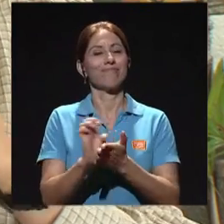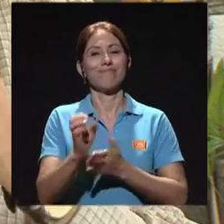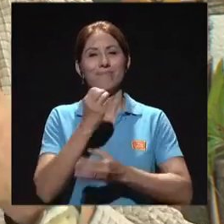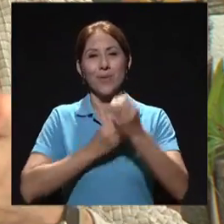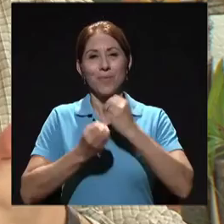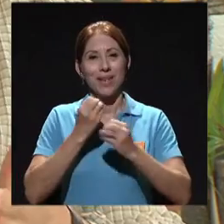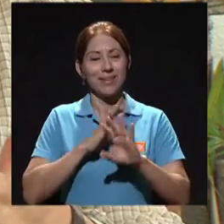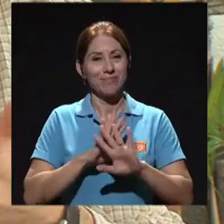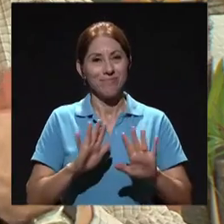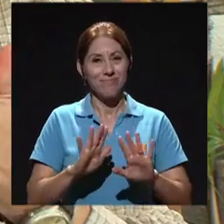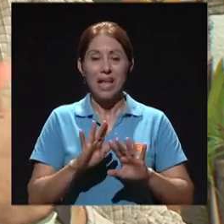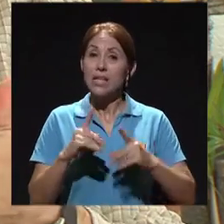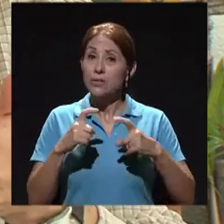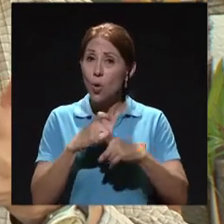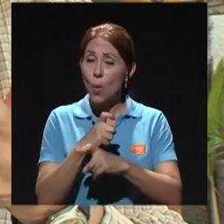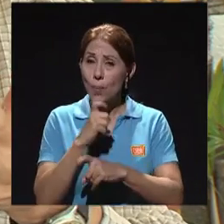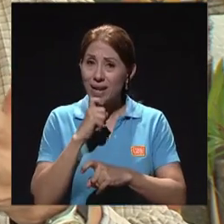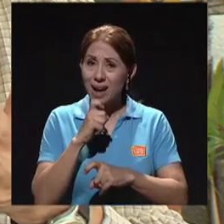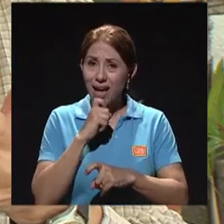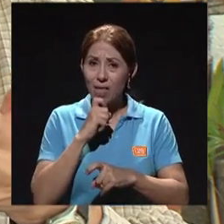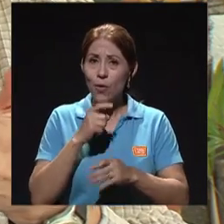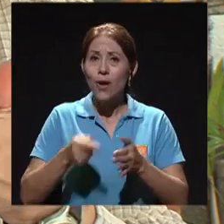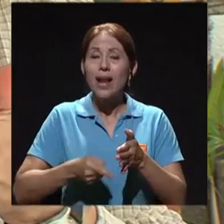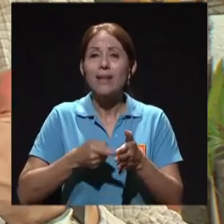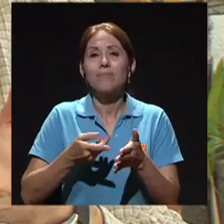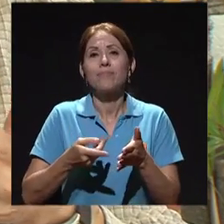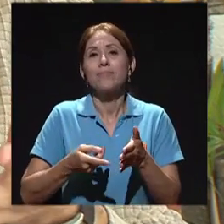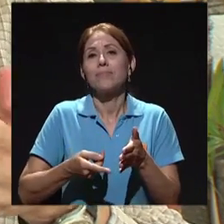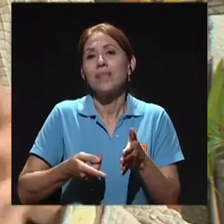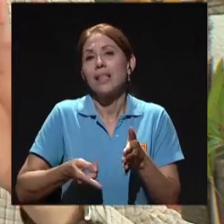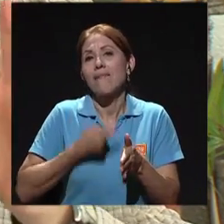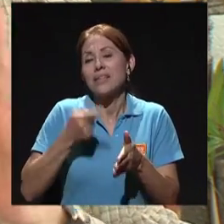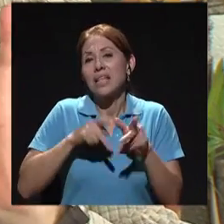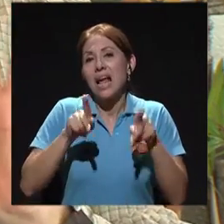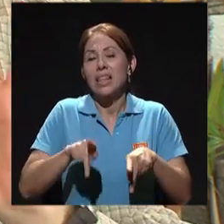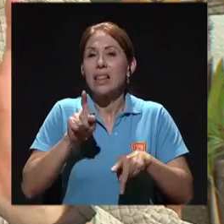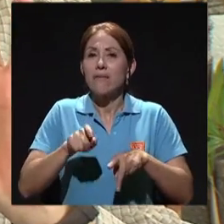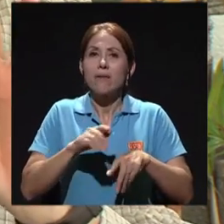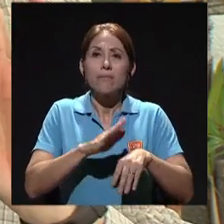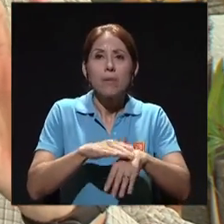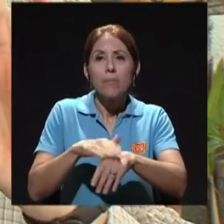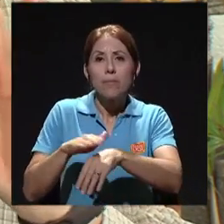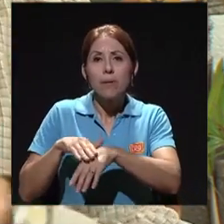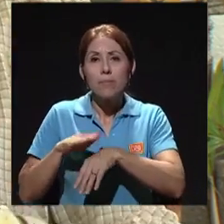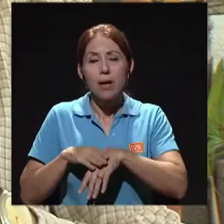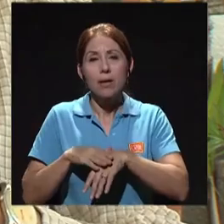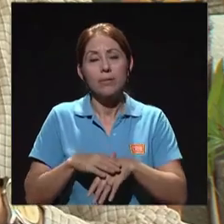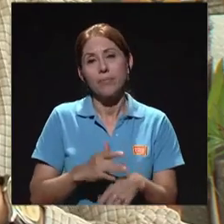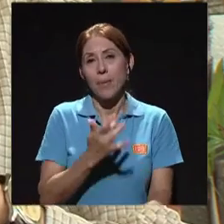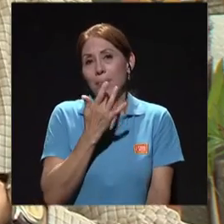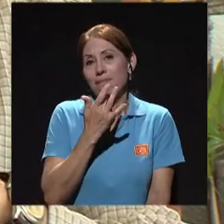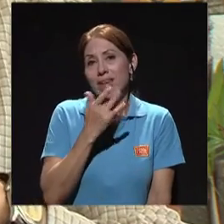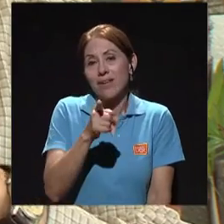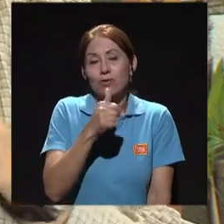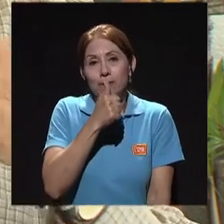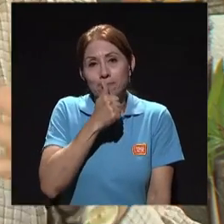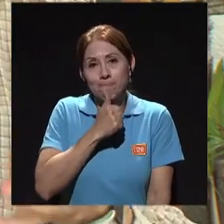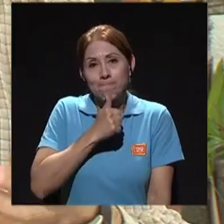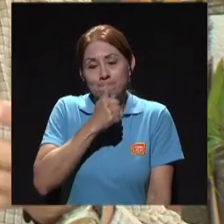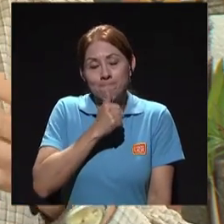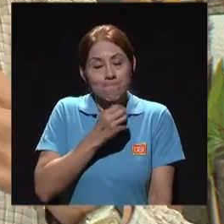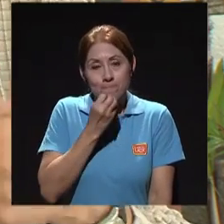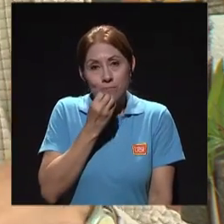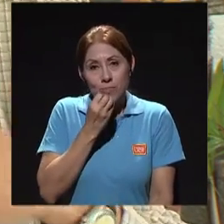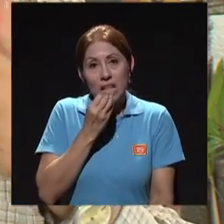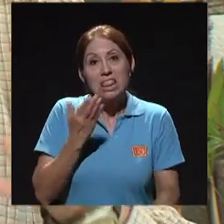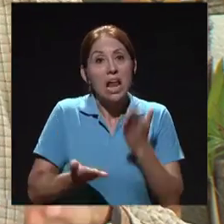Es complicado, la gente tiene que pedir permisos y es preferible aguantarse, digamos, o estar en